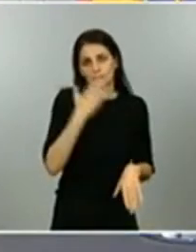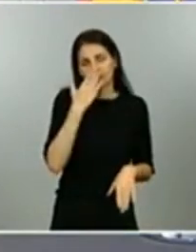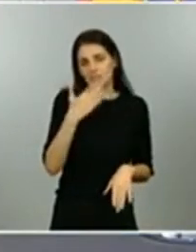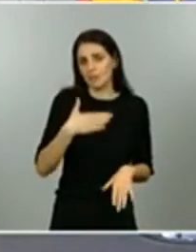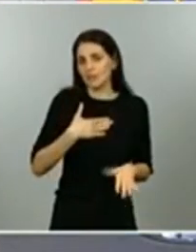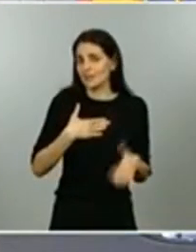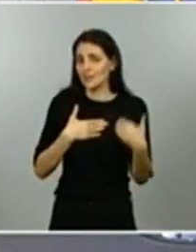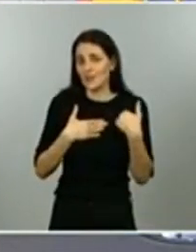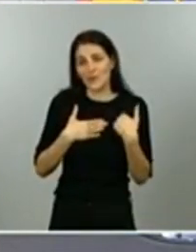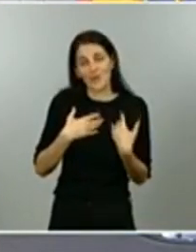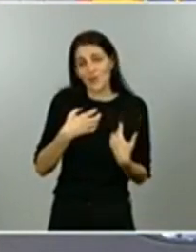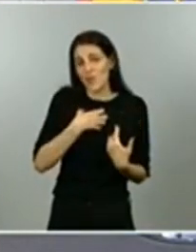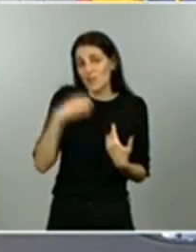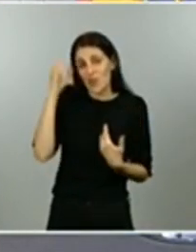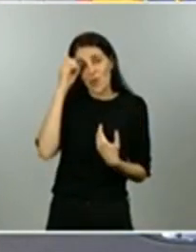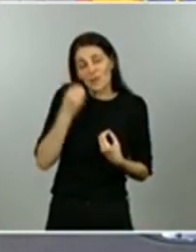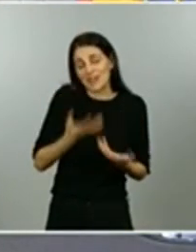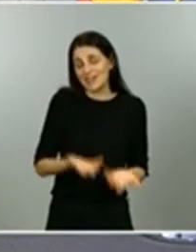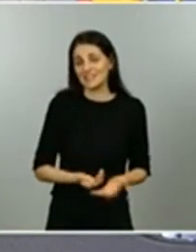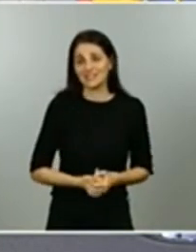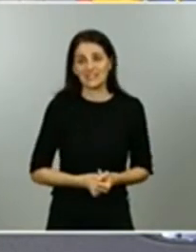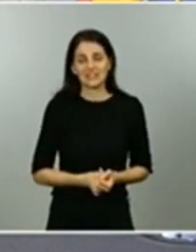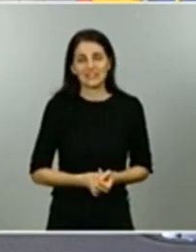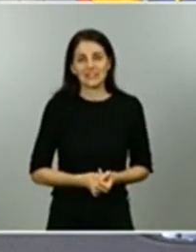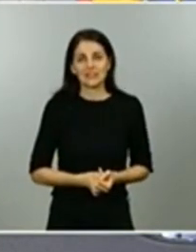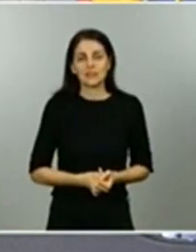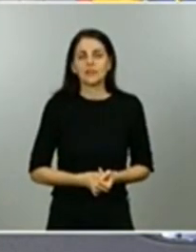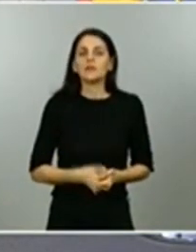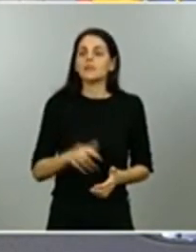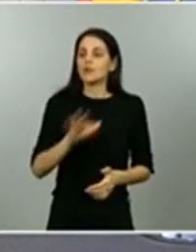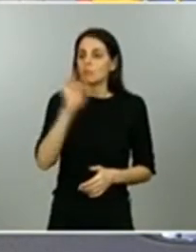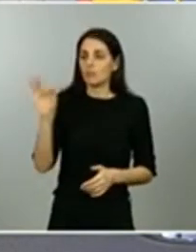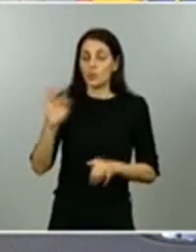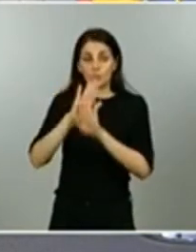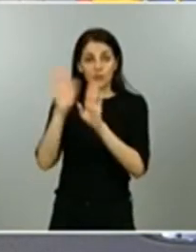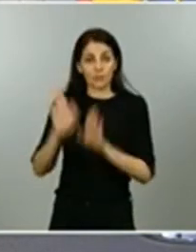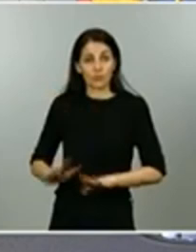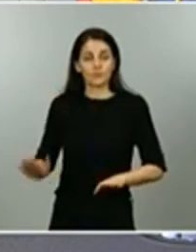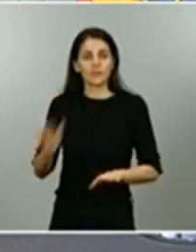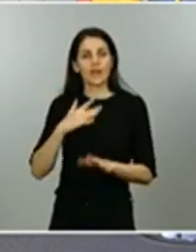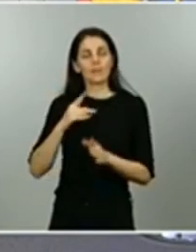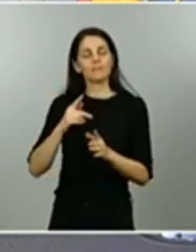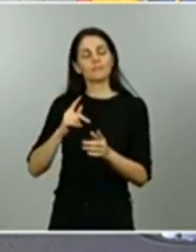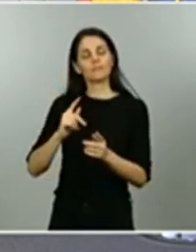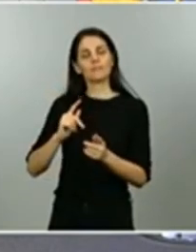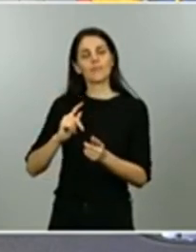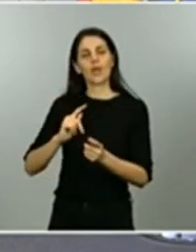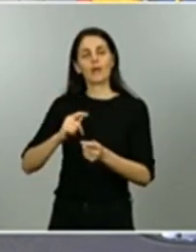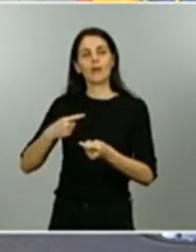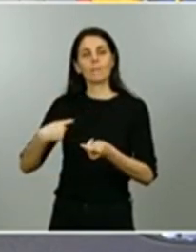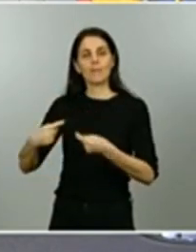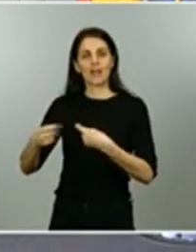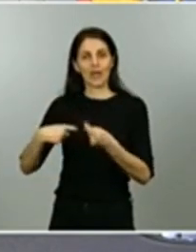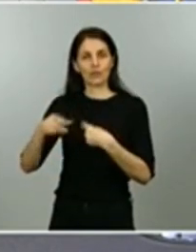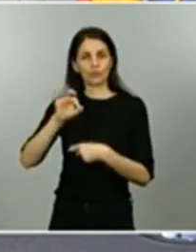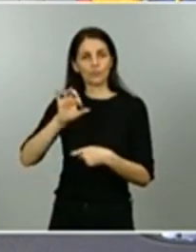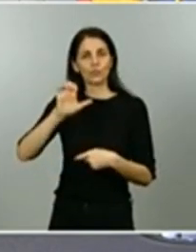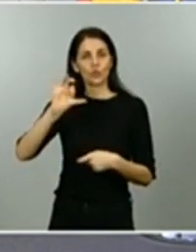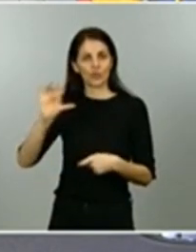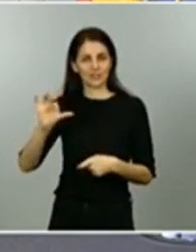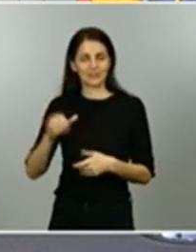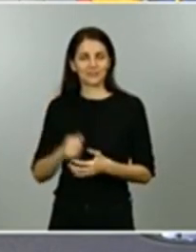El último turno de palabra es para Mercados.es Hola buenas noches Raúl Massa de Mercados.es